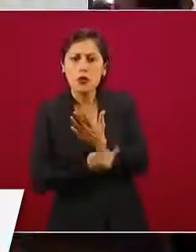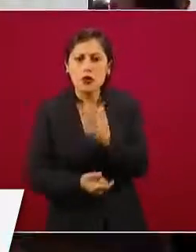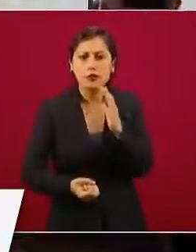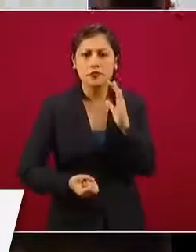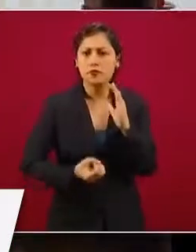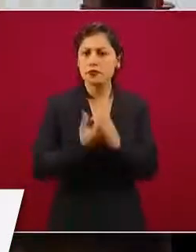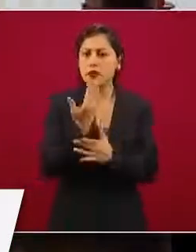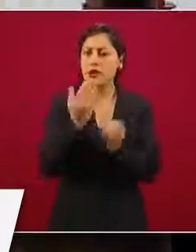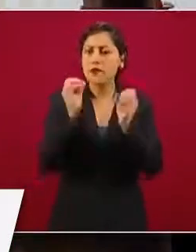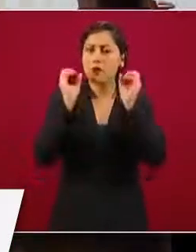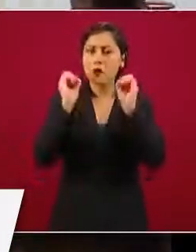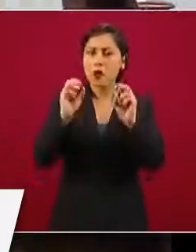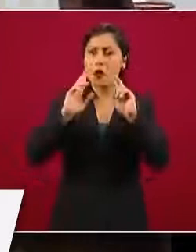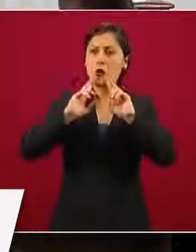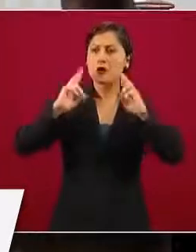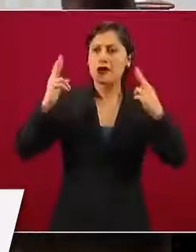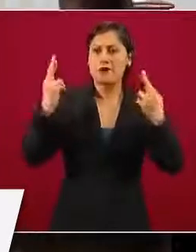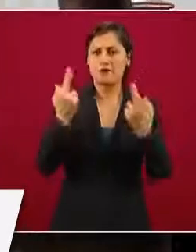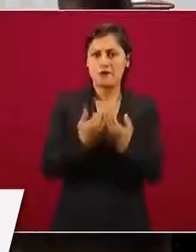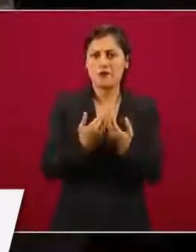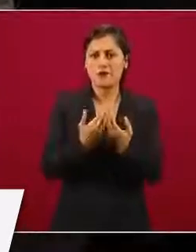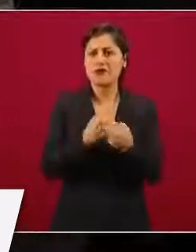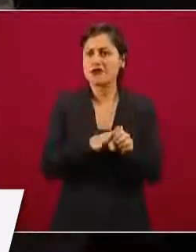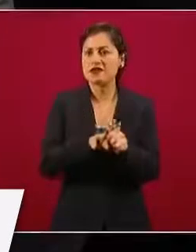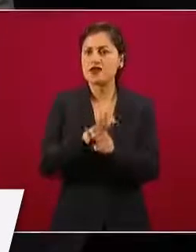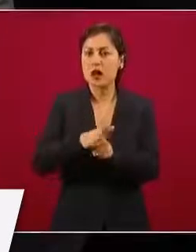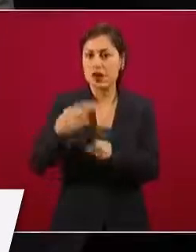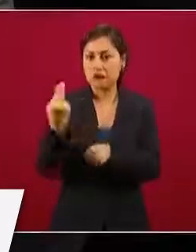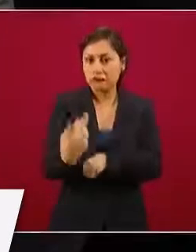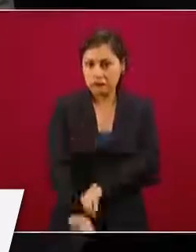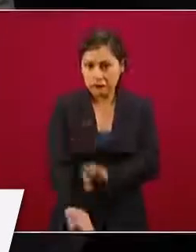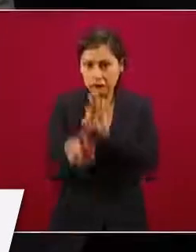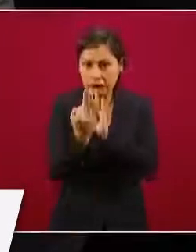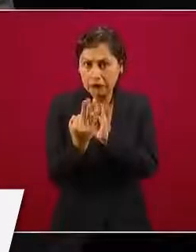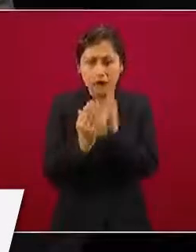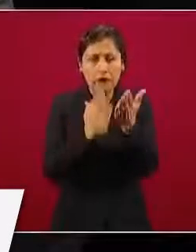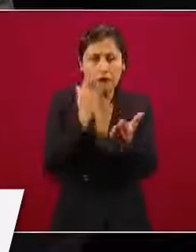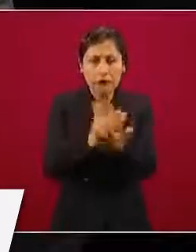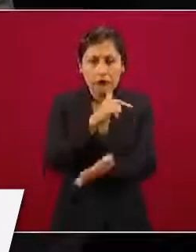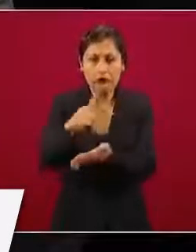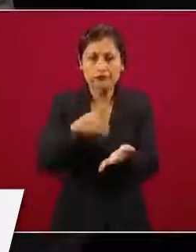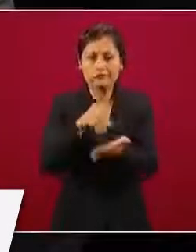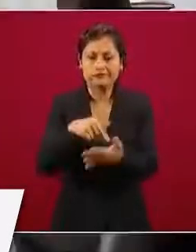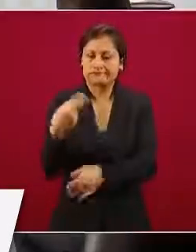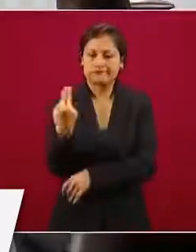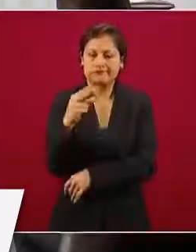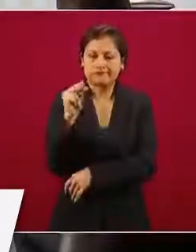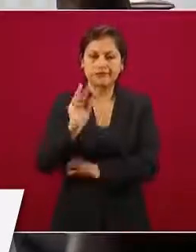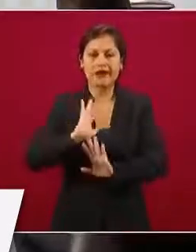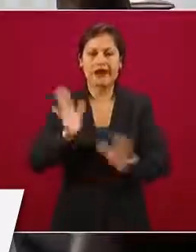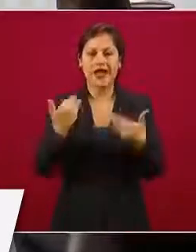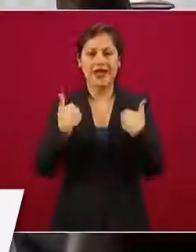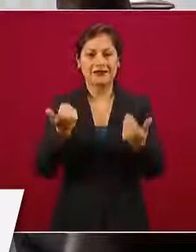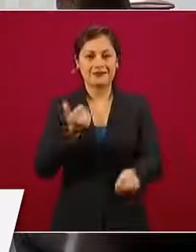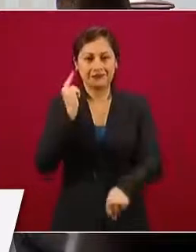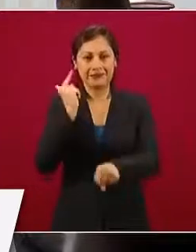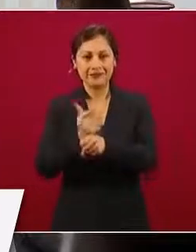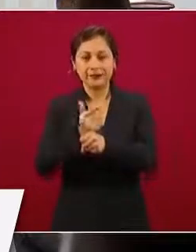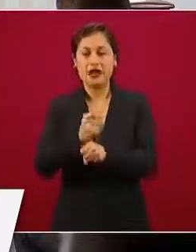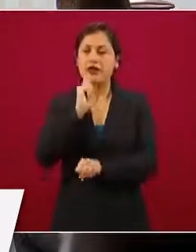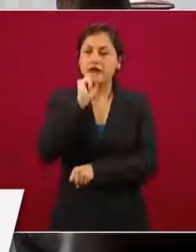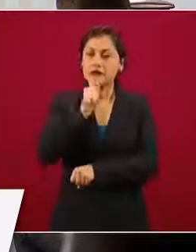reuniones, donde no necesariamente todo tenga que ser presencial, incluso cuando se trata de coordinar en diferentes